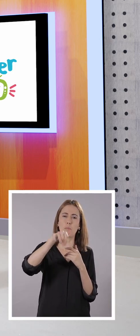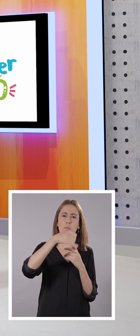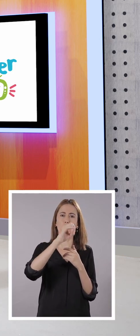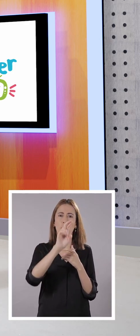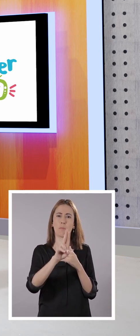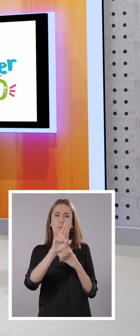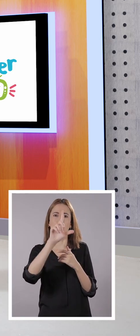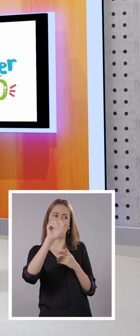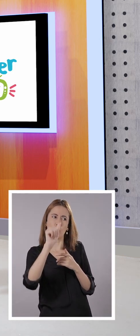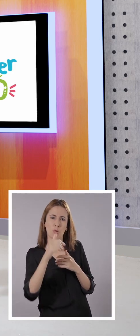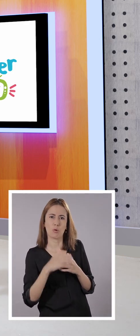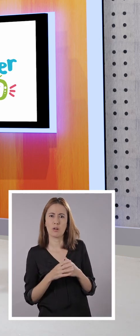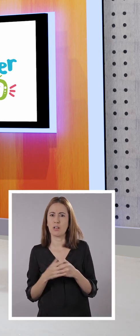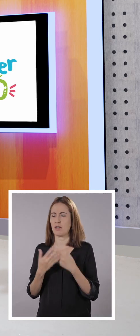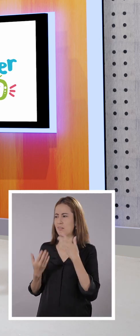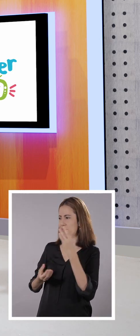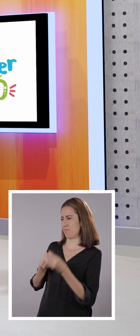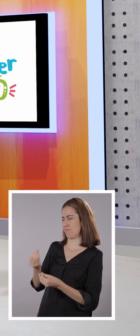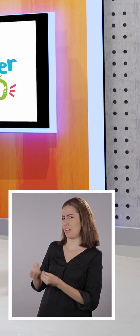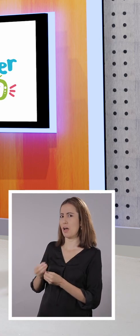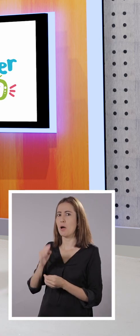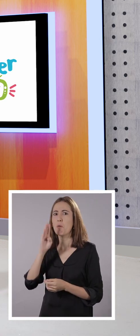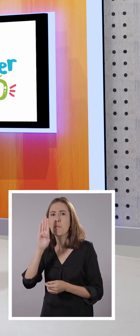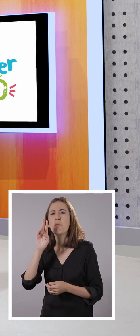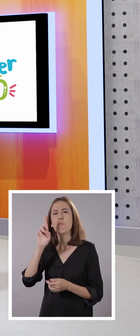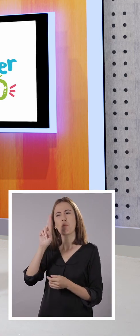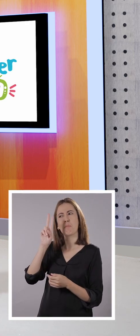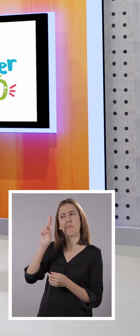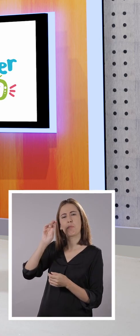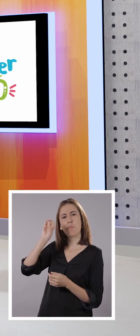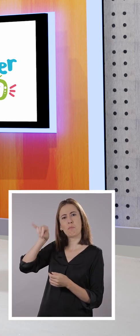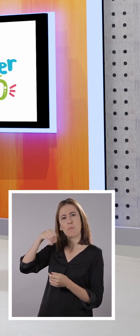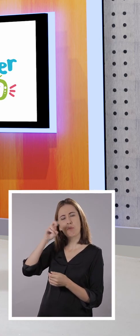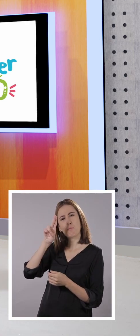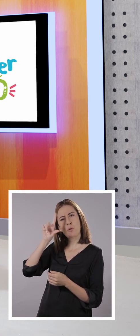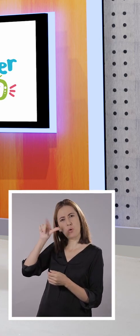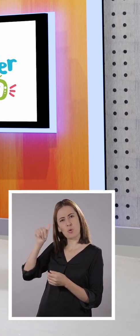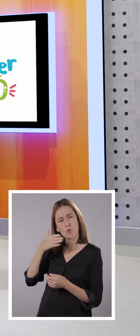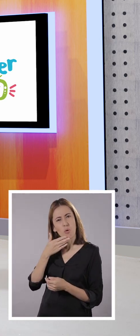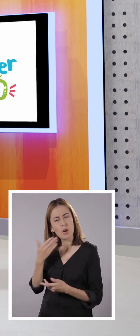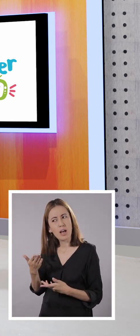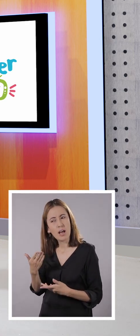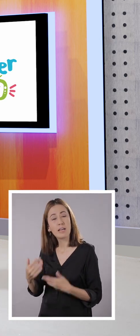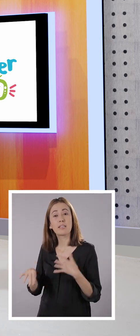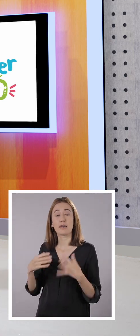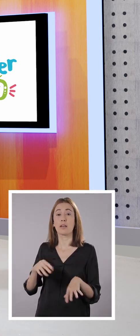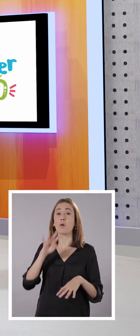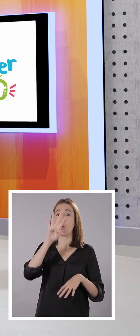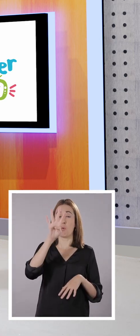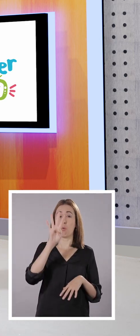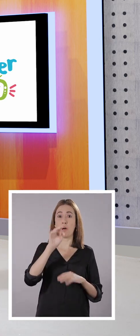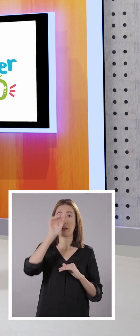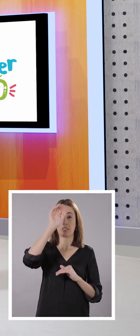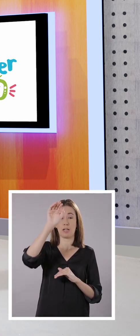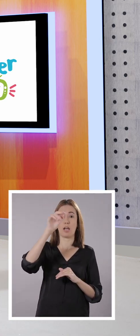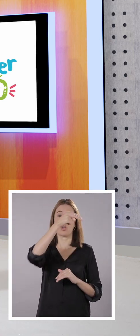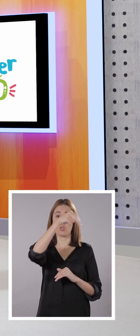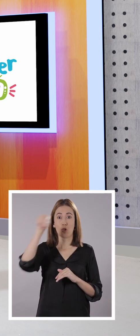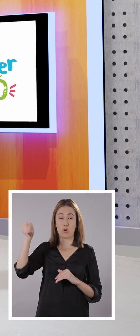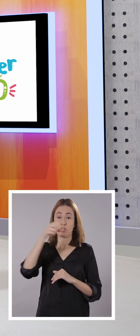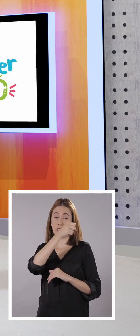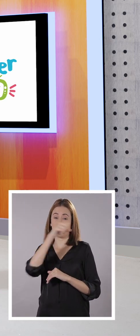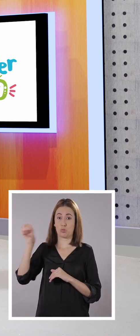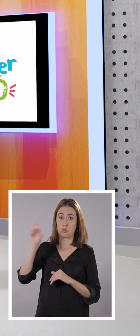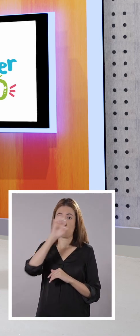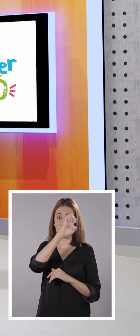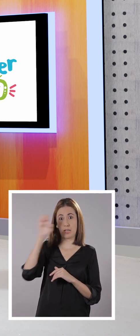¿Y de qué va a tratar nuestra dinámica hoy? Bueno, ¿recuerdas que la brújula tiene cuatro puntos cardinales? Sí. Este,